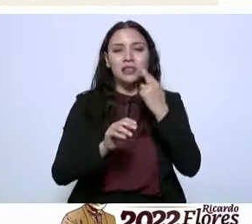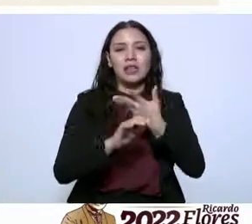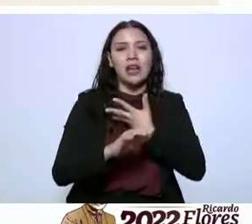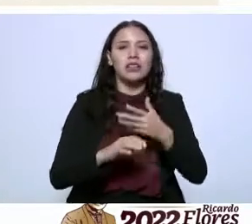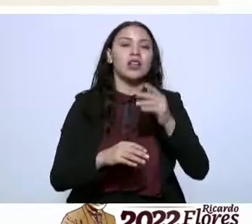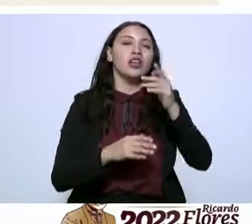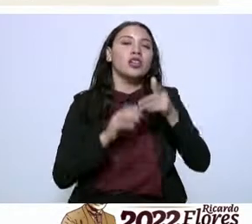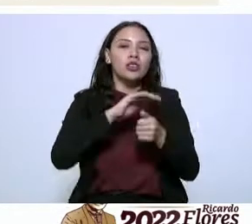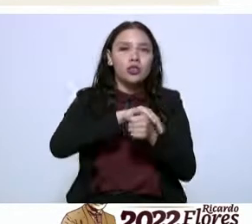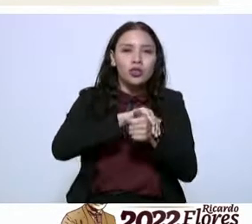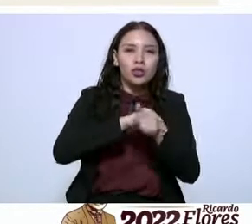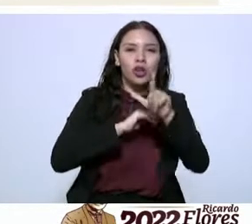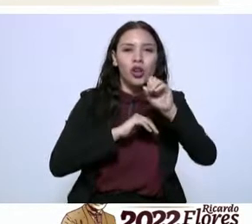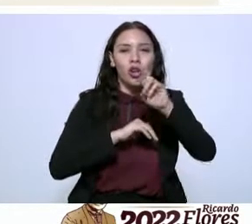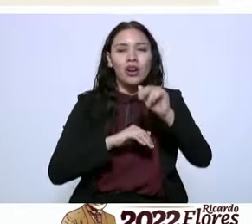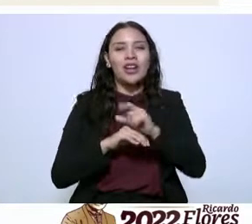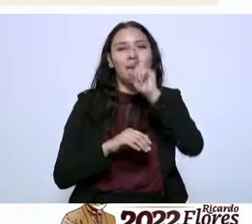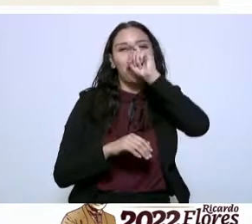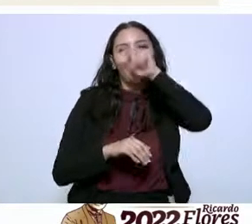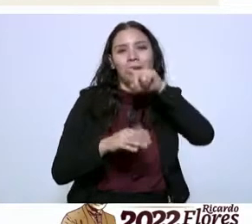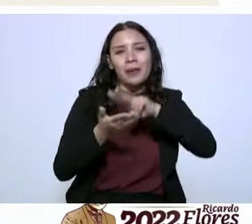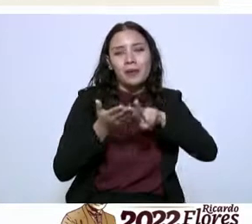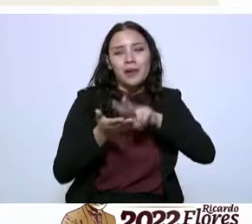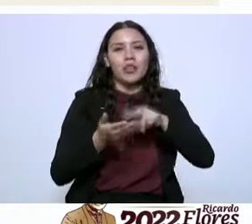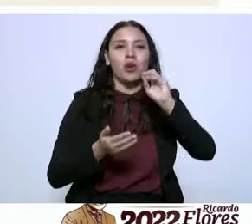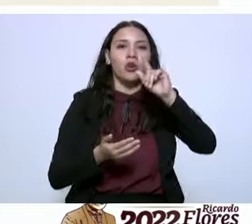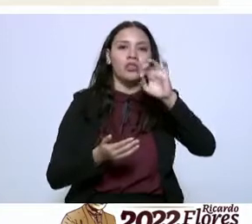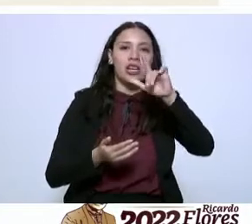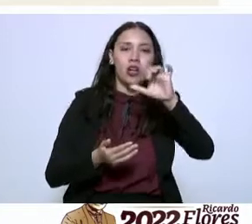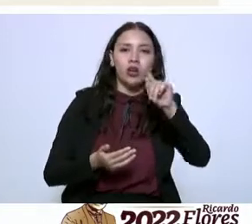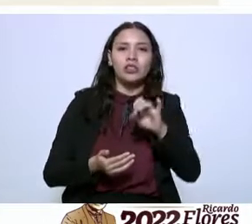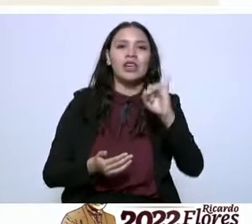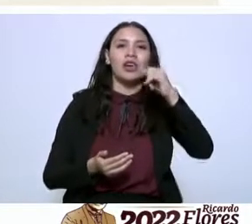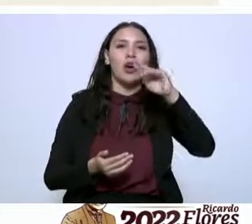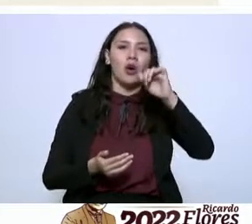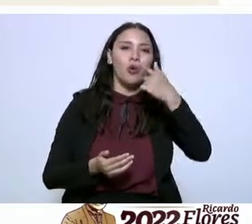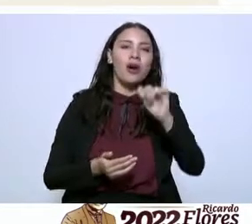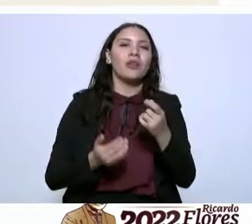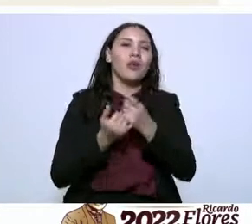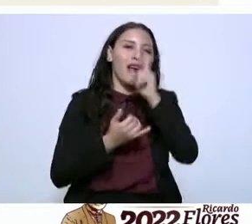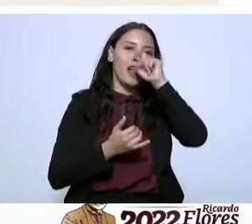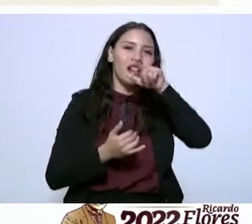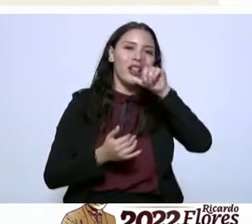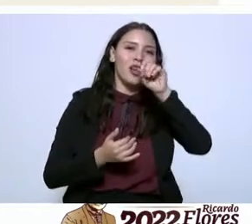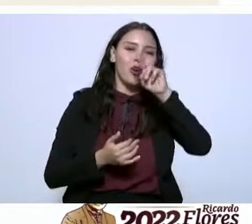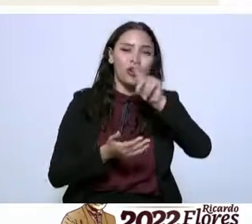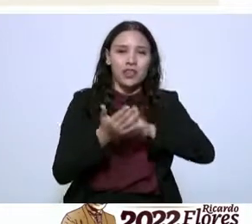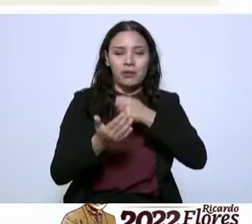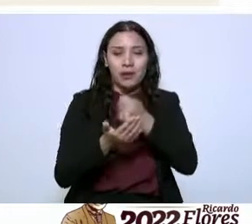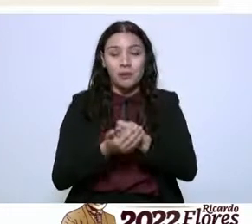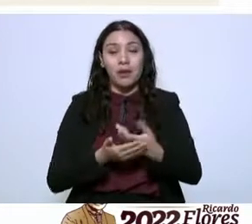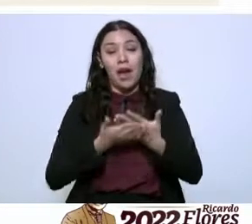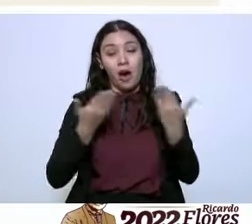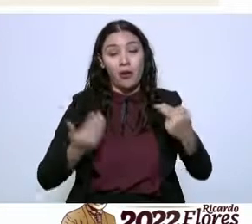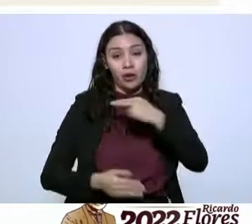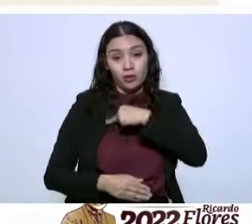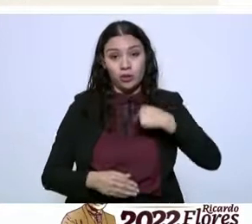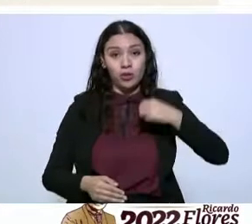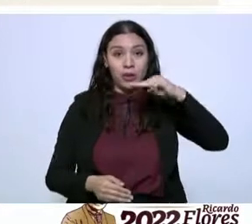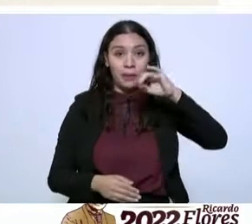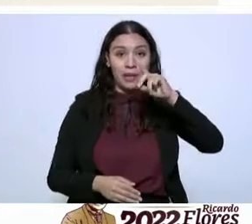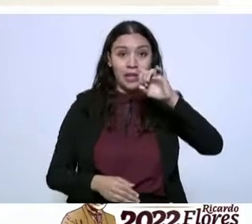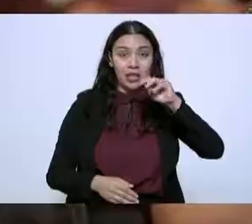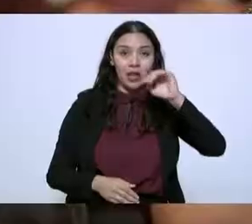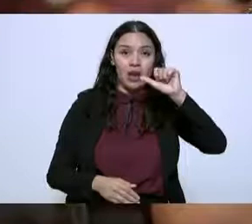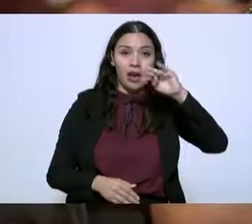tortuga lora, guacamaya verde, ocelote, jaguar, loro tamaulipeco. Compartirles que desde Medio Ambiente trabajamos